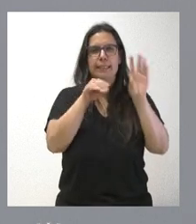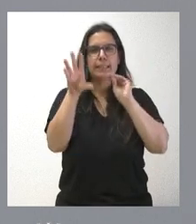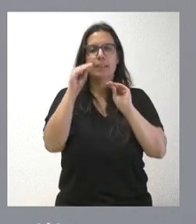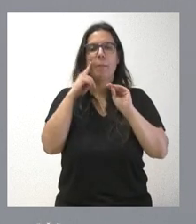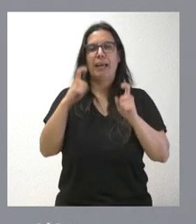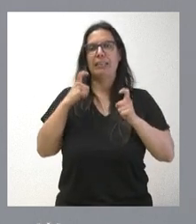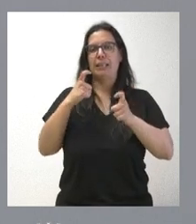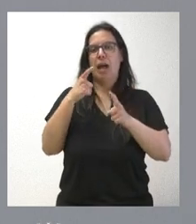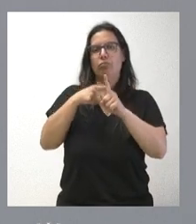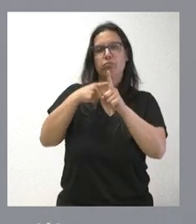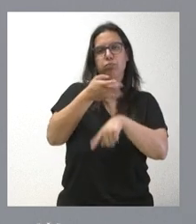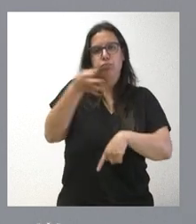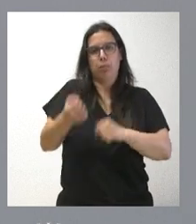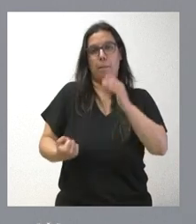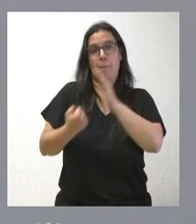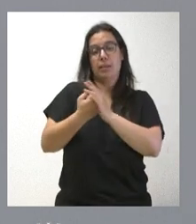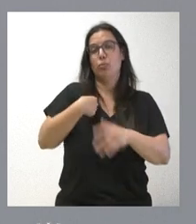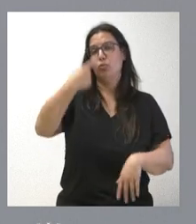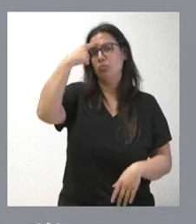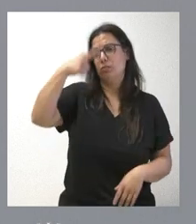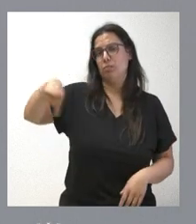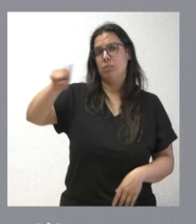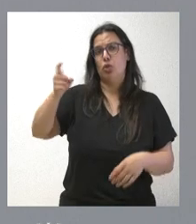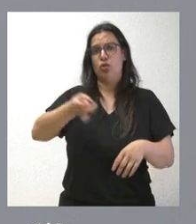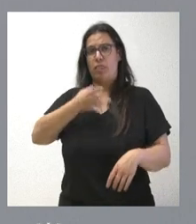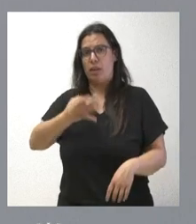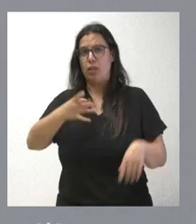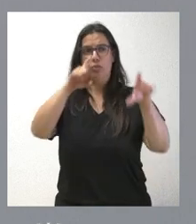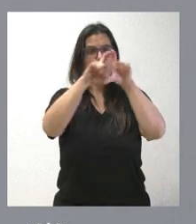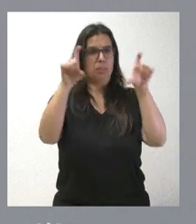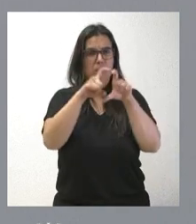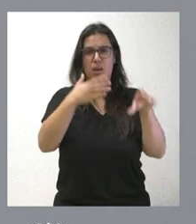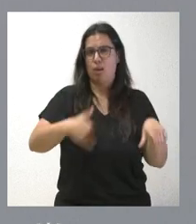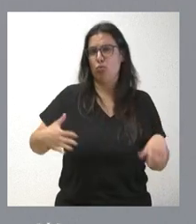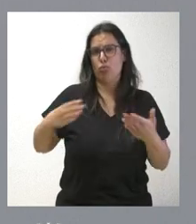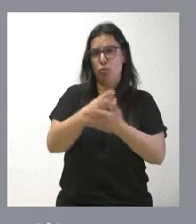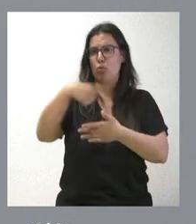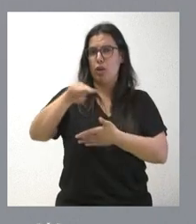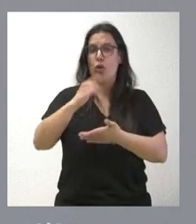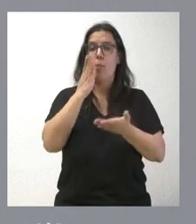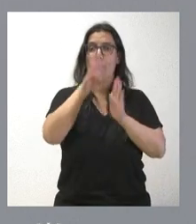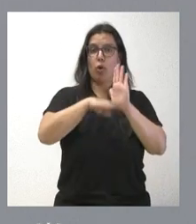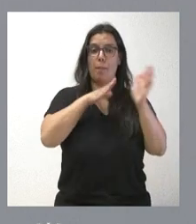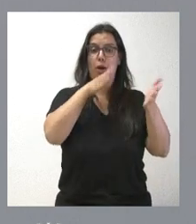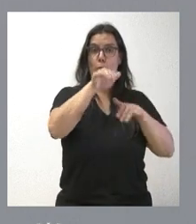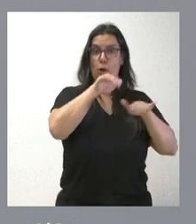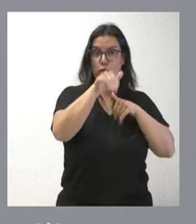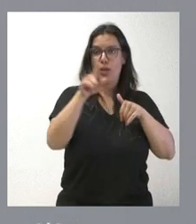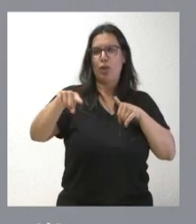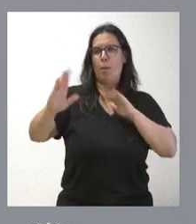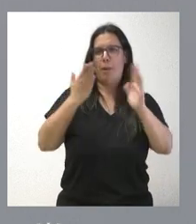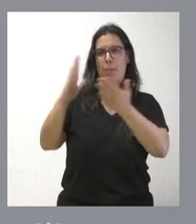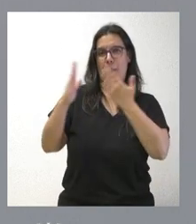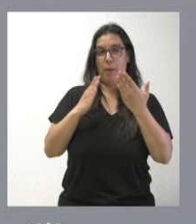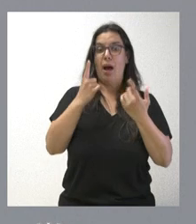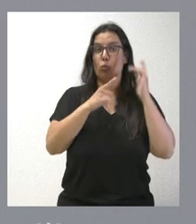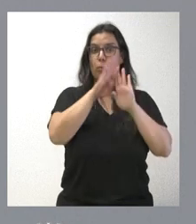eficientes. Yo estoy convencido de los agentes del diálogo social van a presentar buenos proyectos a los programas que se van a convocar. Como les he dicho, estos programas incluso van a contar con más dotación